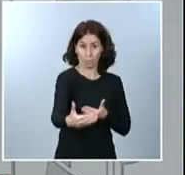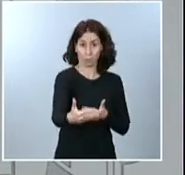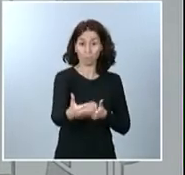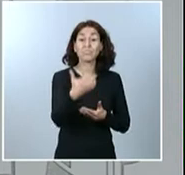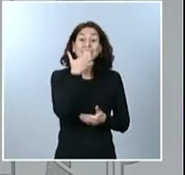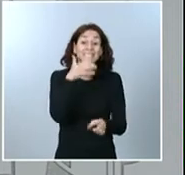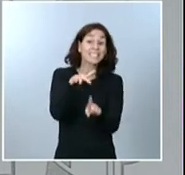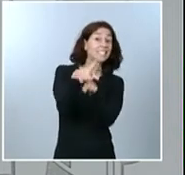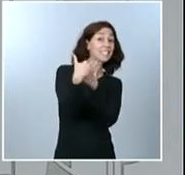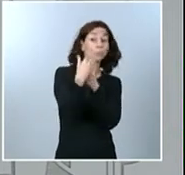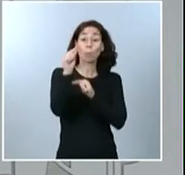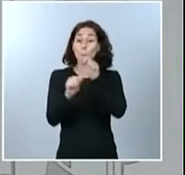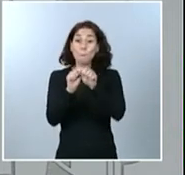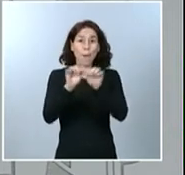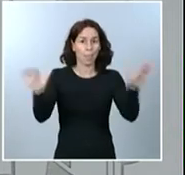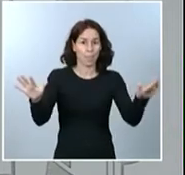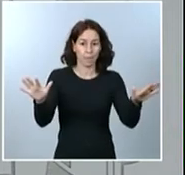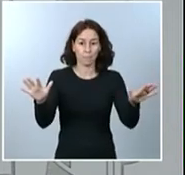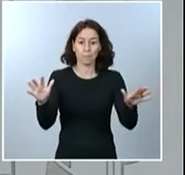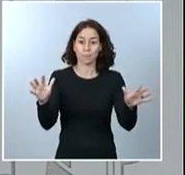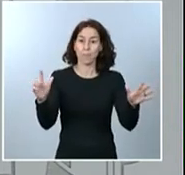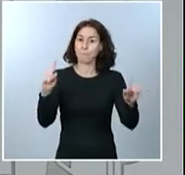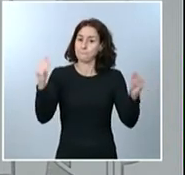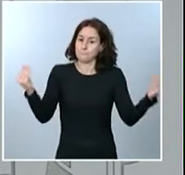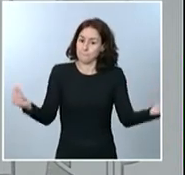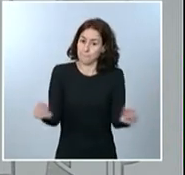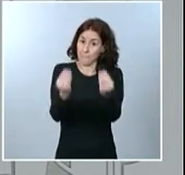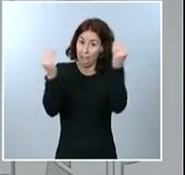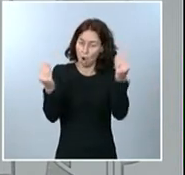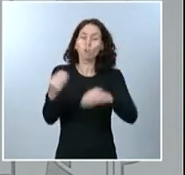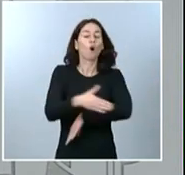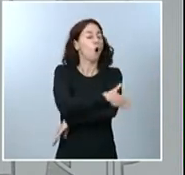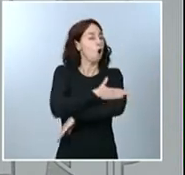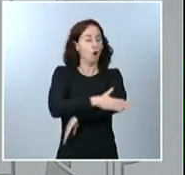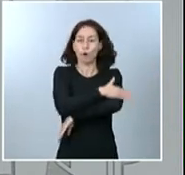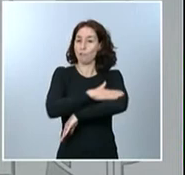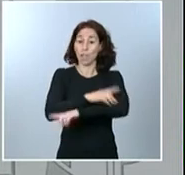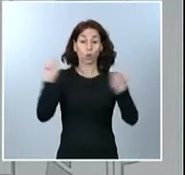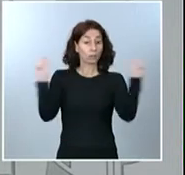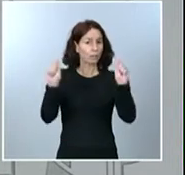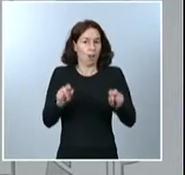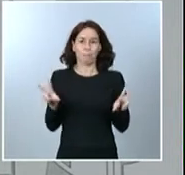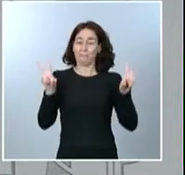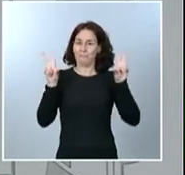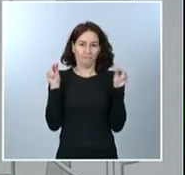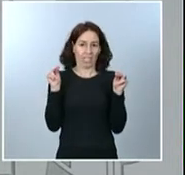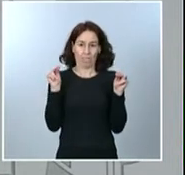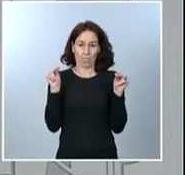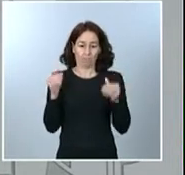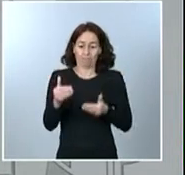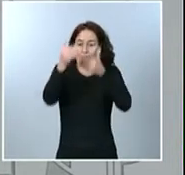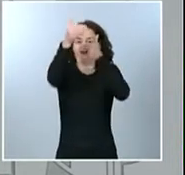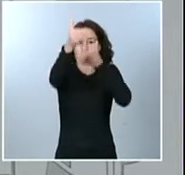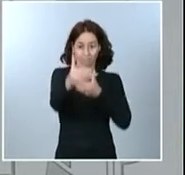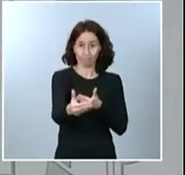el Gobierno de España, no les quepa la menor duda, levantará el estado de alarma sin demora, ni un día más ni un día menos, en la vigencia de